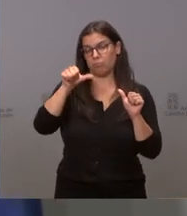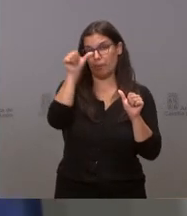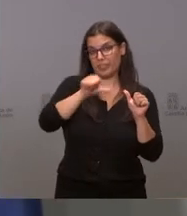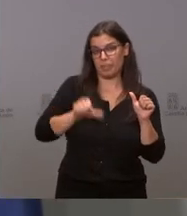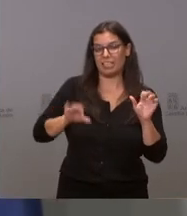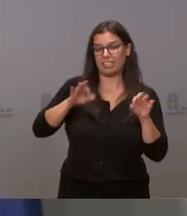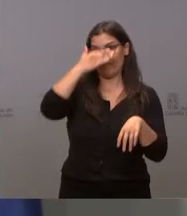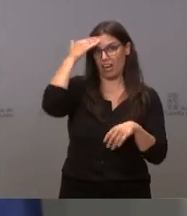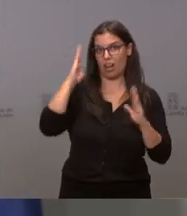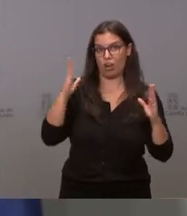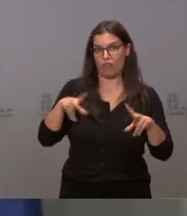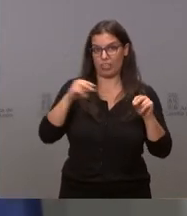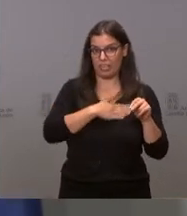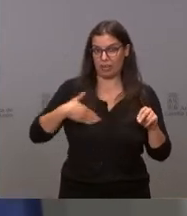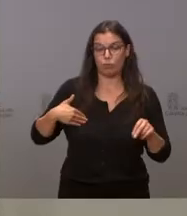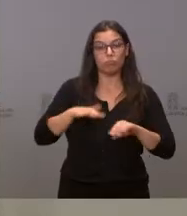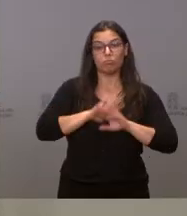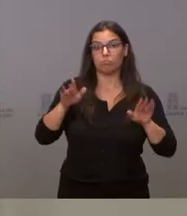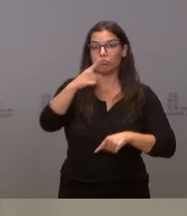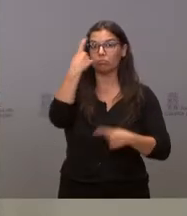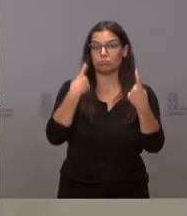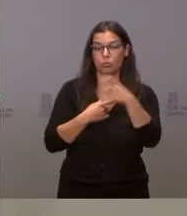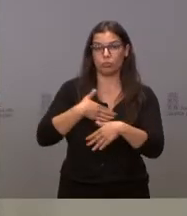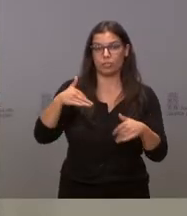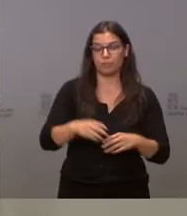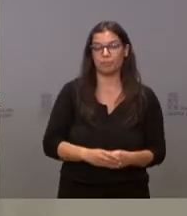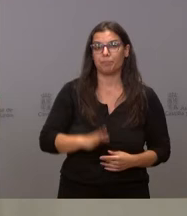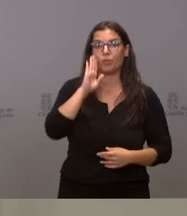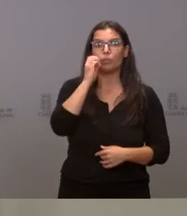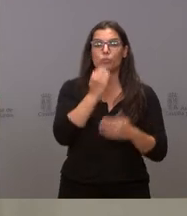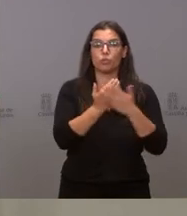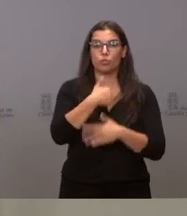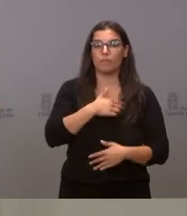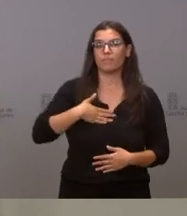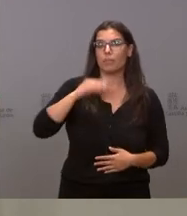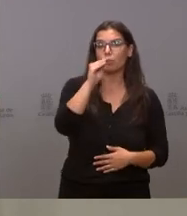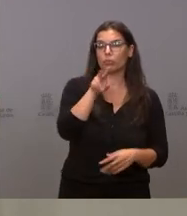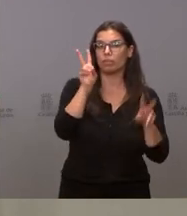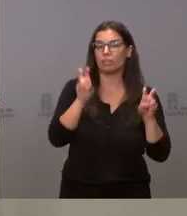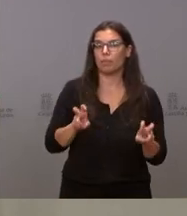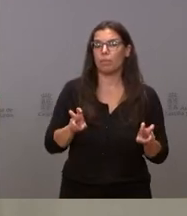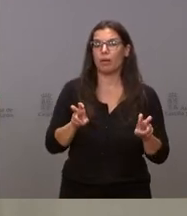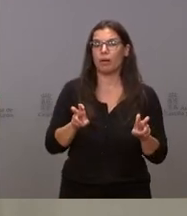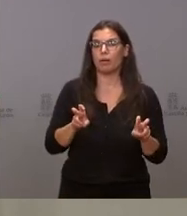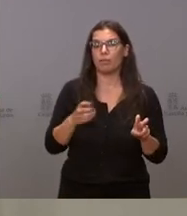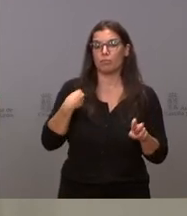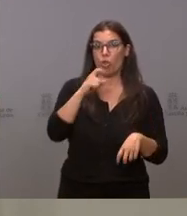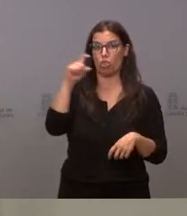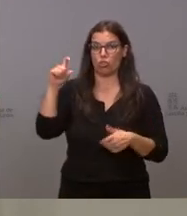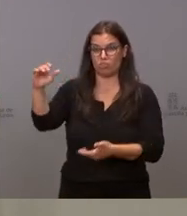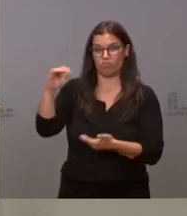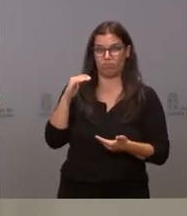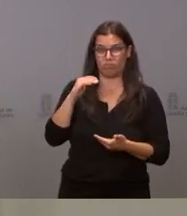quedo a su disposición para cualquier pregunta. Sí, hola, buenos días. Yo le pediría preguntar al respecto de la carencia en las dosis de